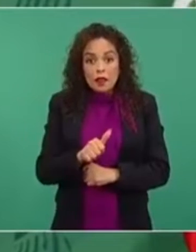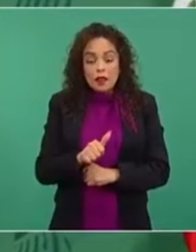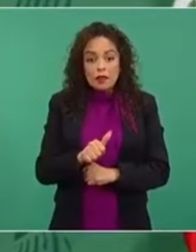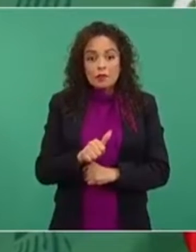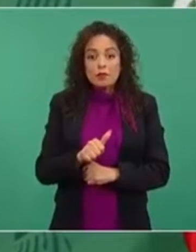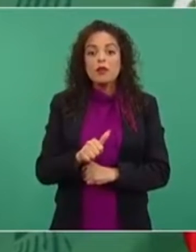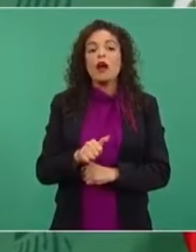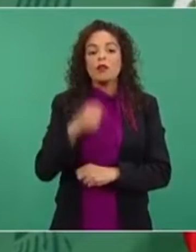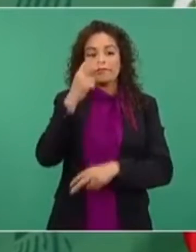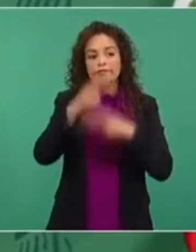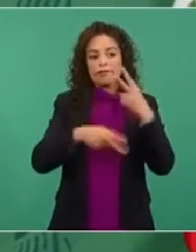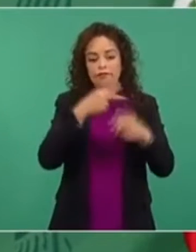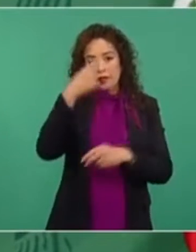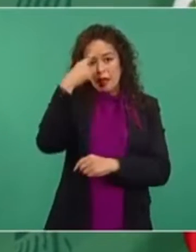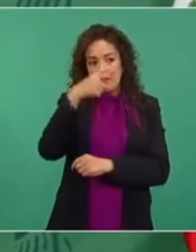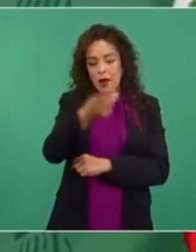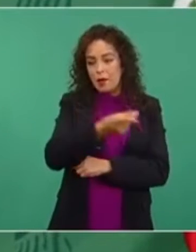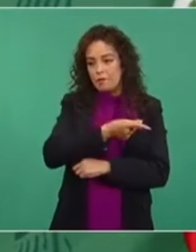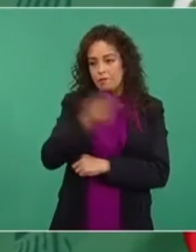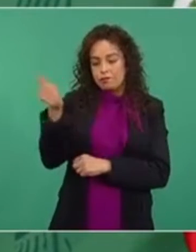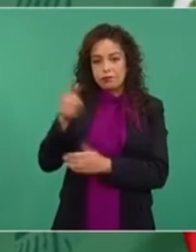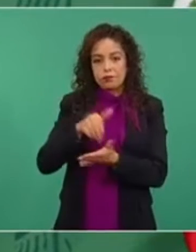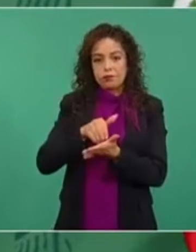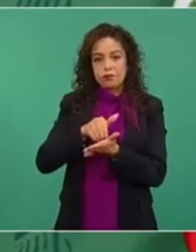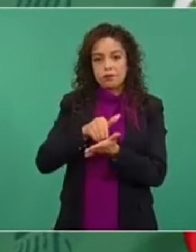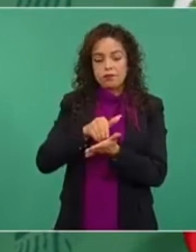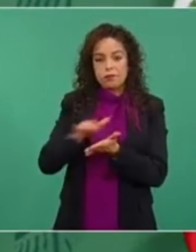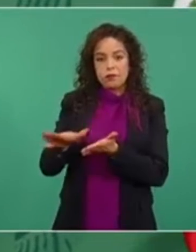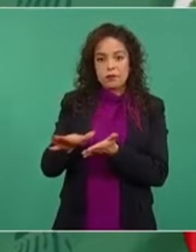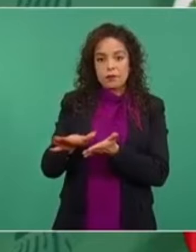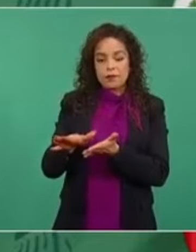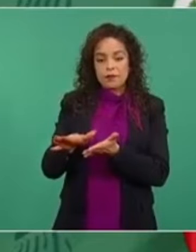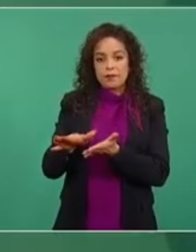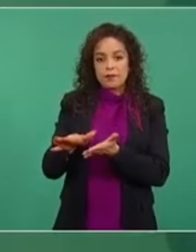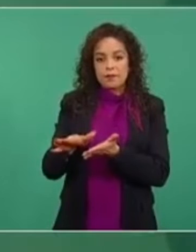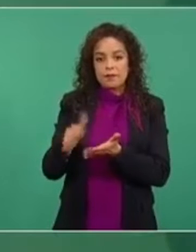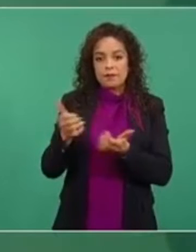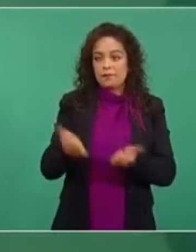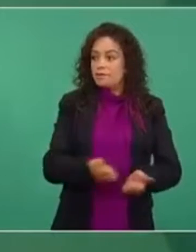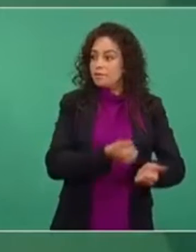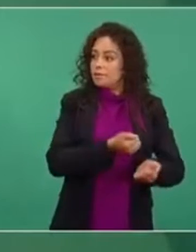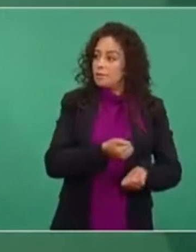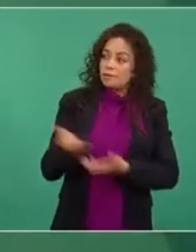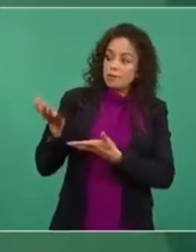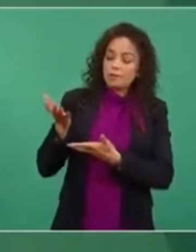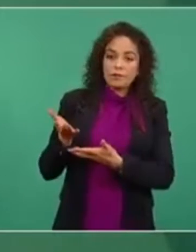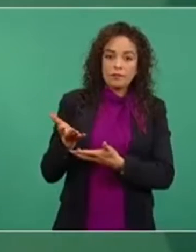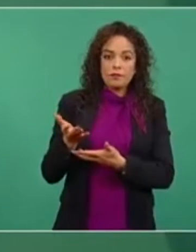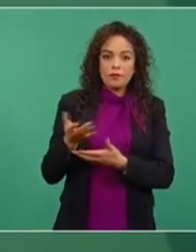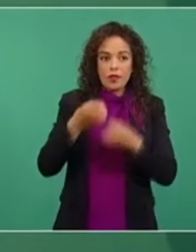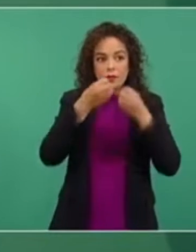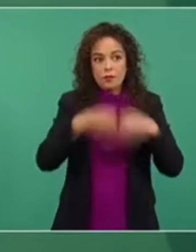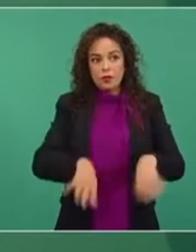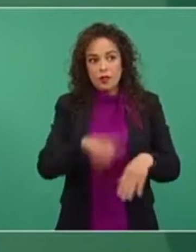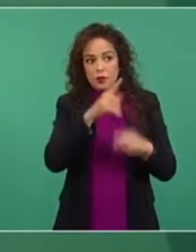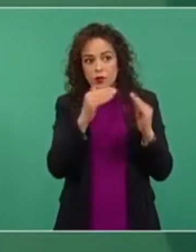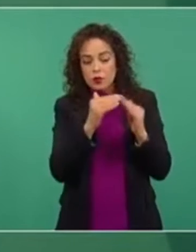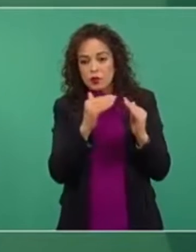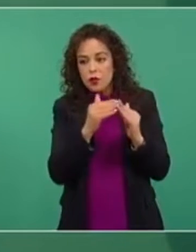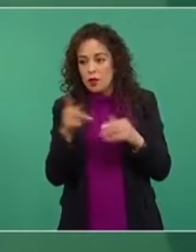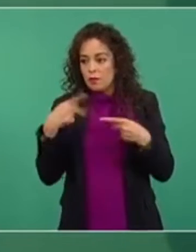un caso, dos casos, diez casos, miles de casos.